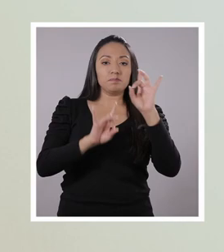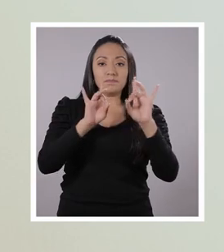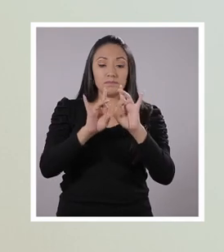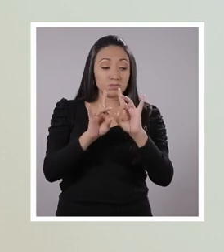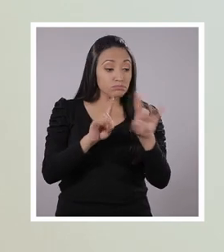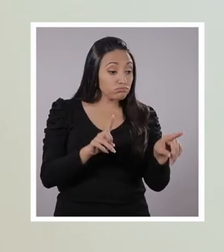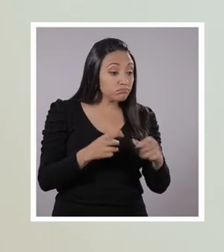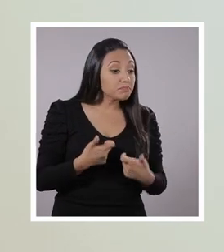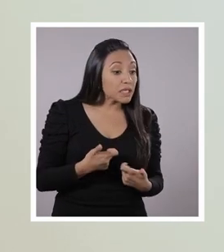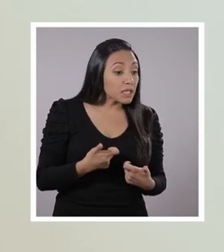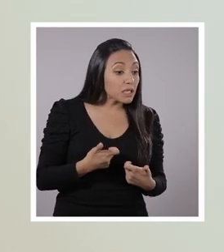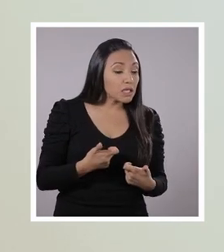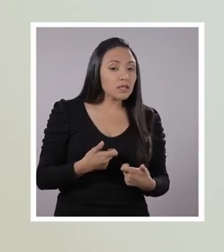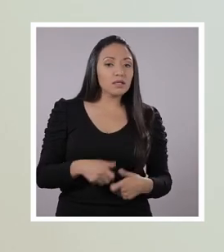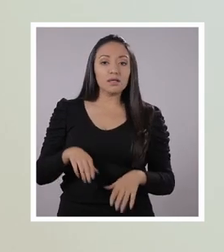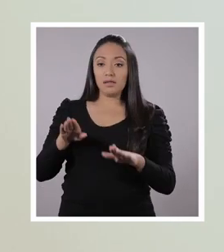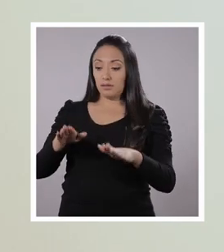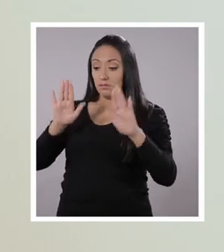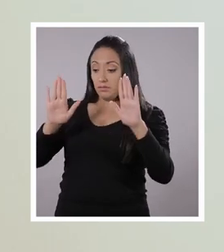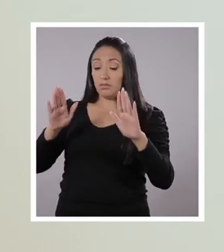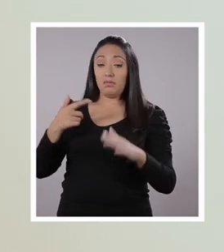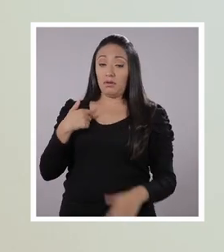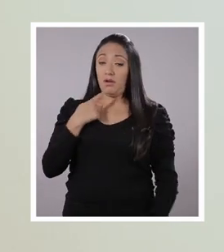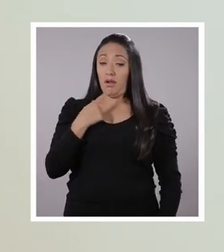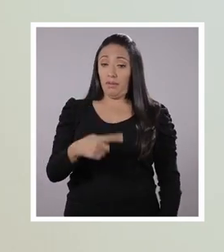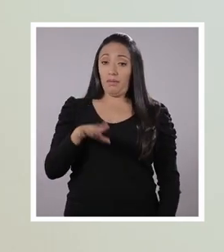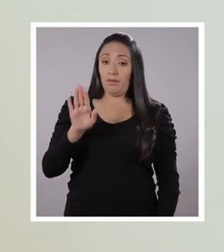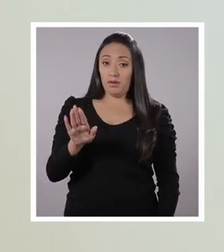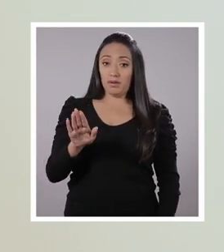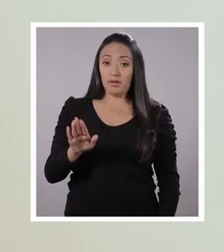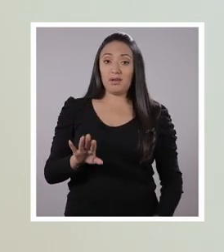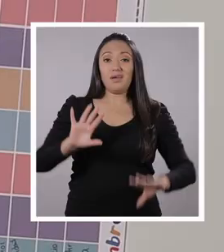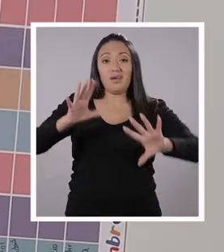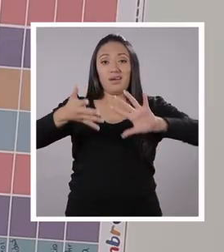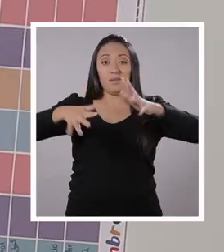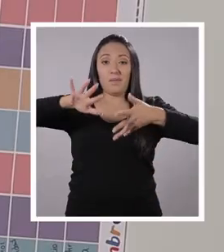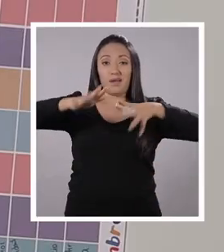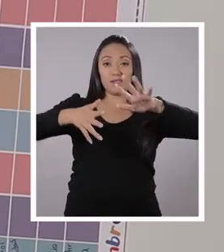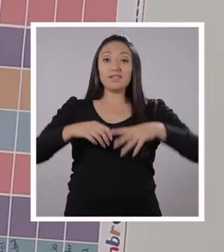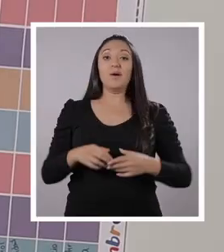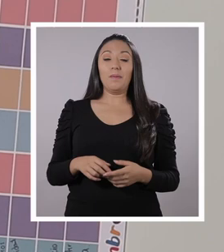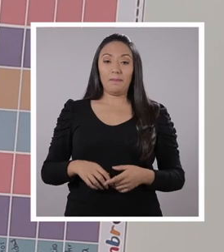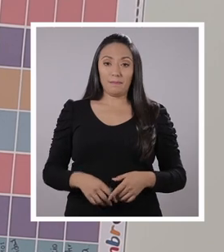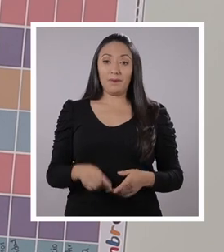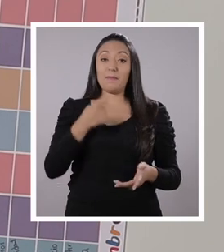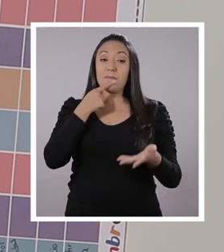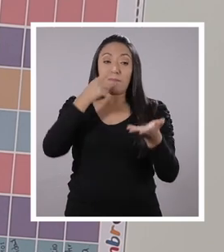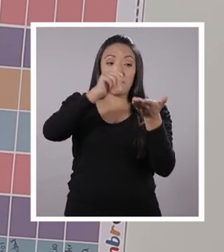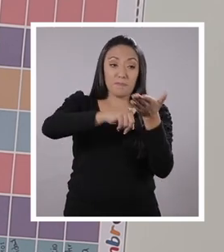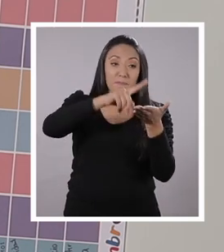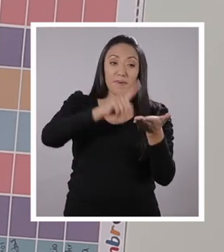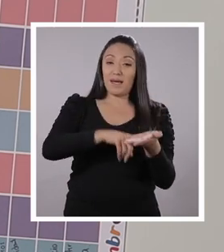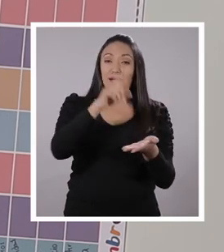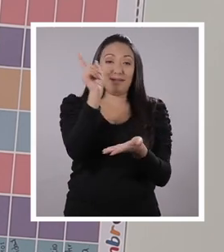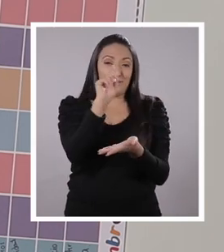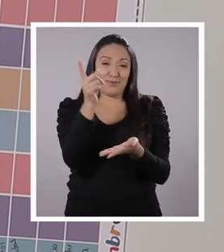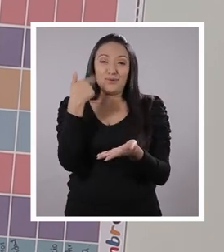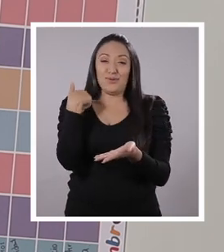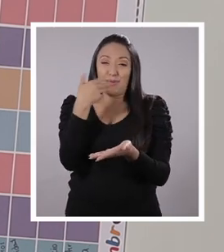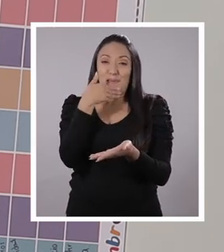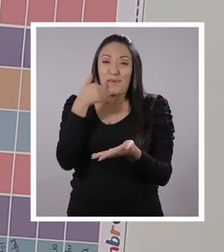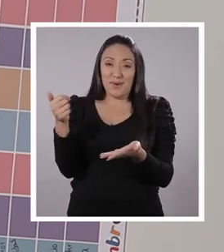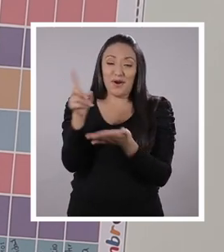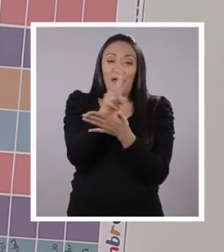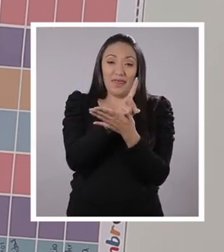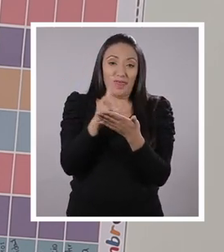¡Eso! ¿Cómo te quedó? Profe, le voy a ser sincero, más o menos. Lo mío no es pegar, lo mío es